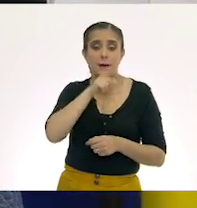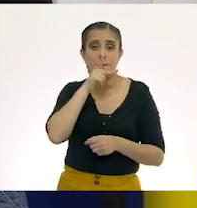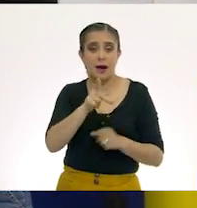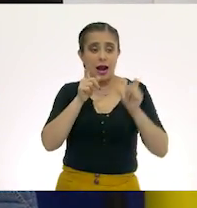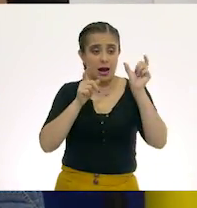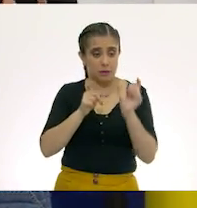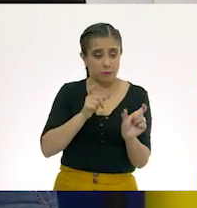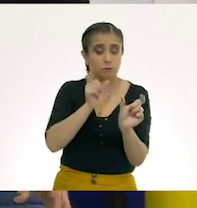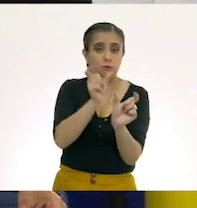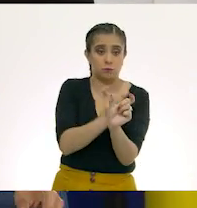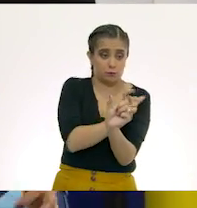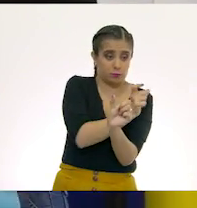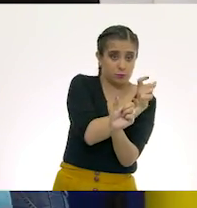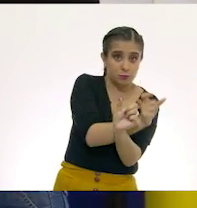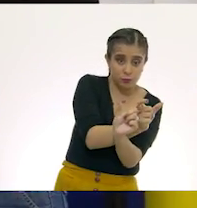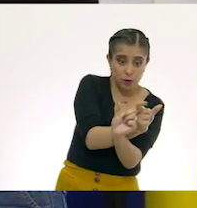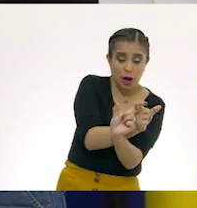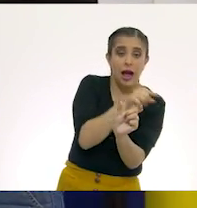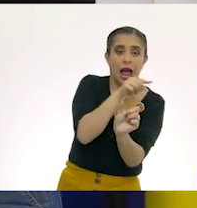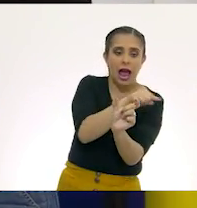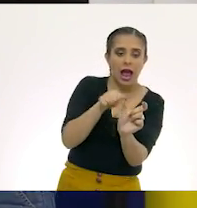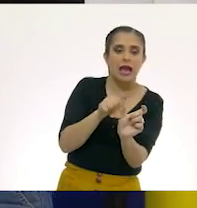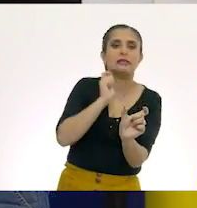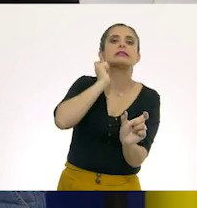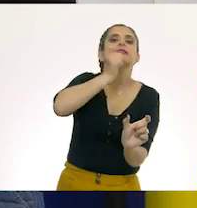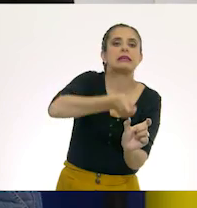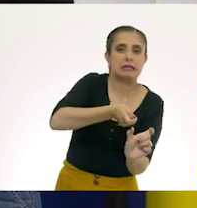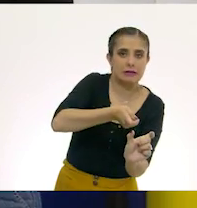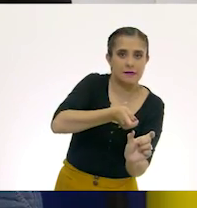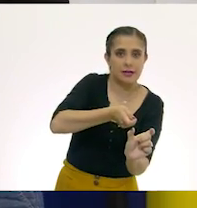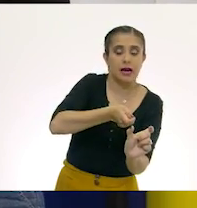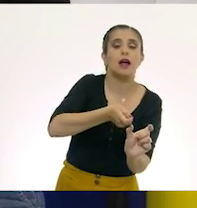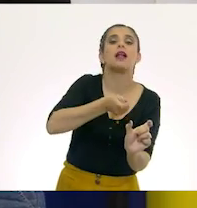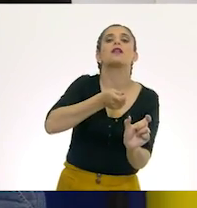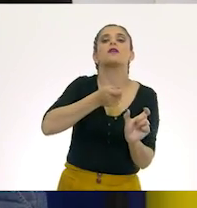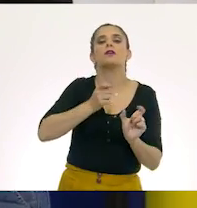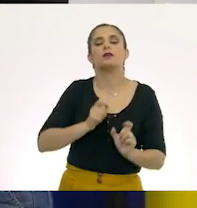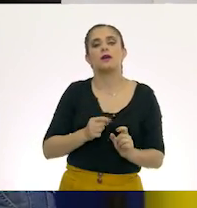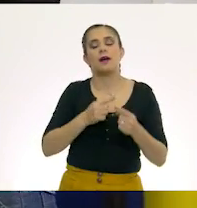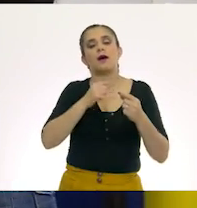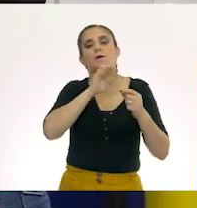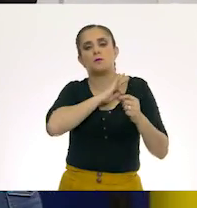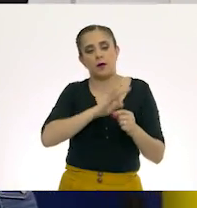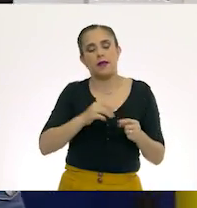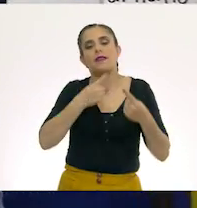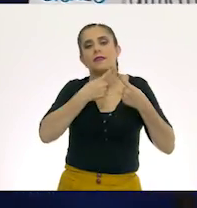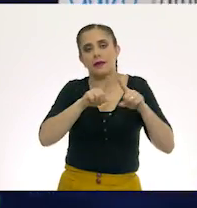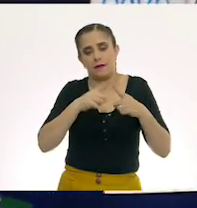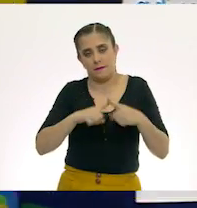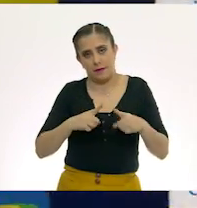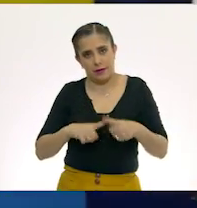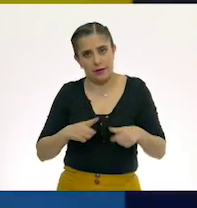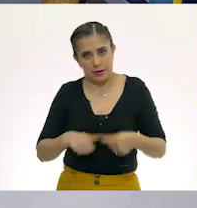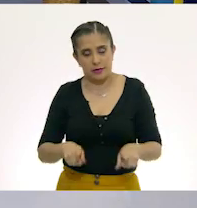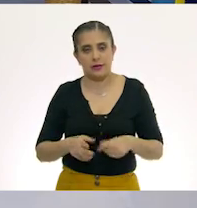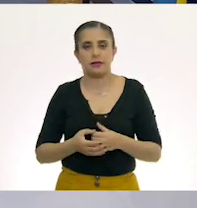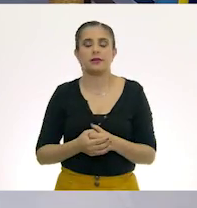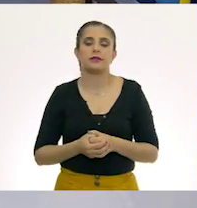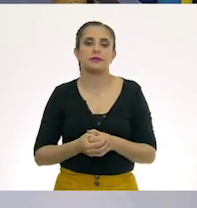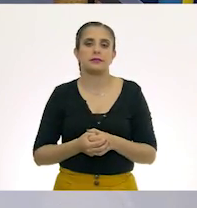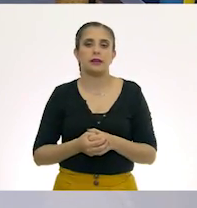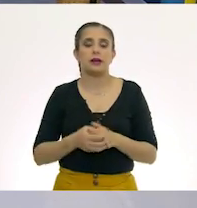pero también pueden ser parte de las familias de esas mismas palabras. ¿De acuerdo? Ajá. Sí. Entonces,